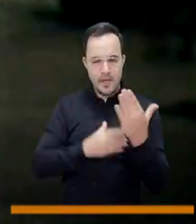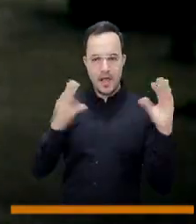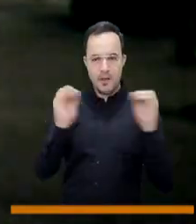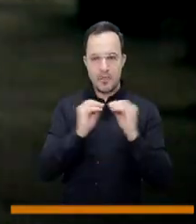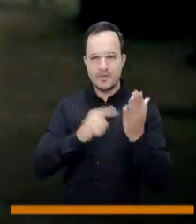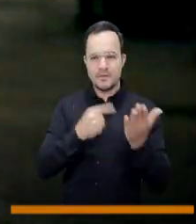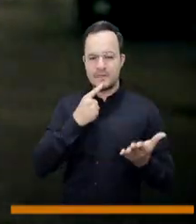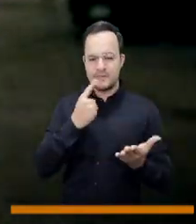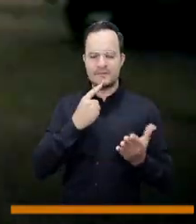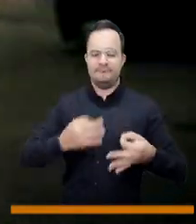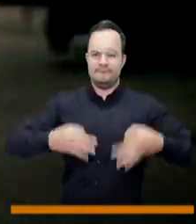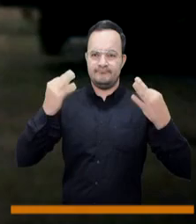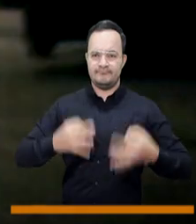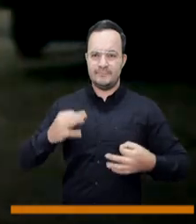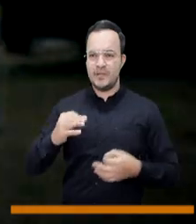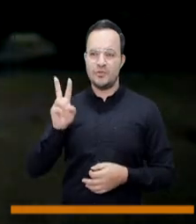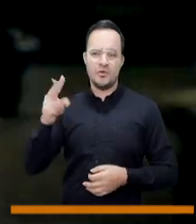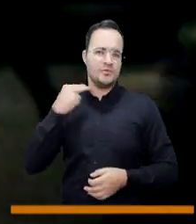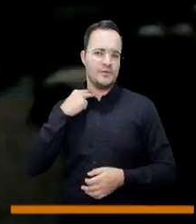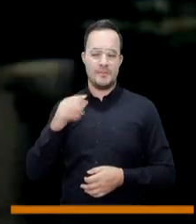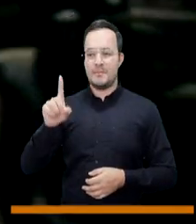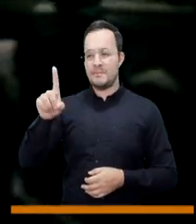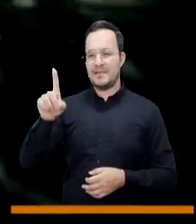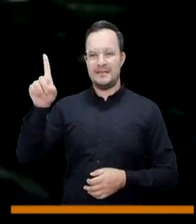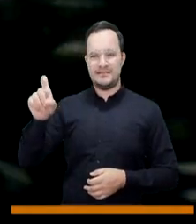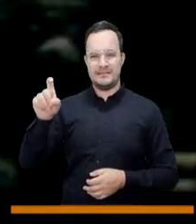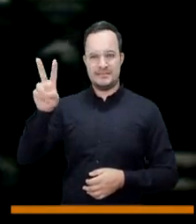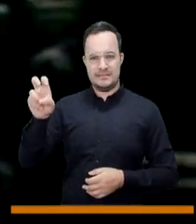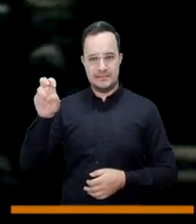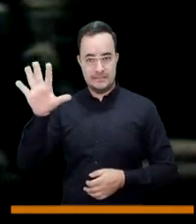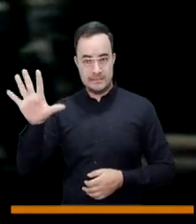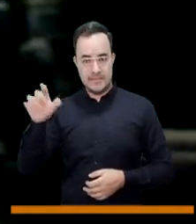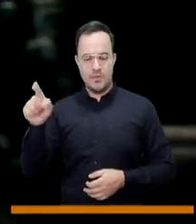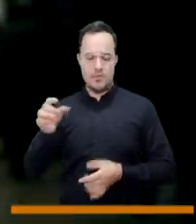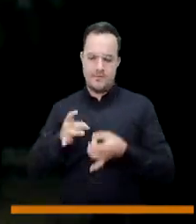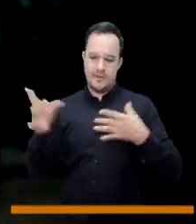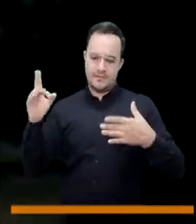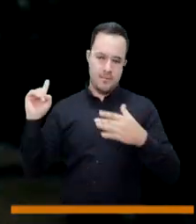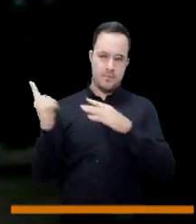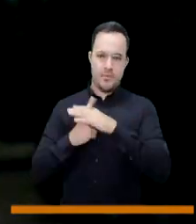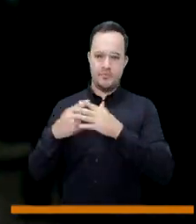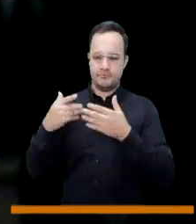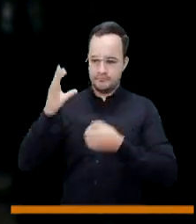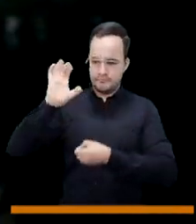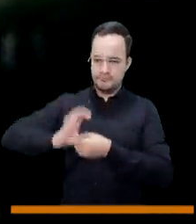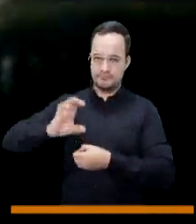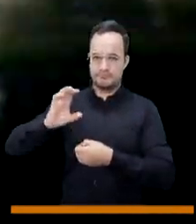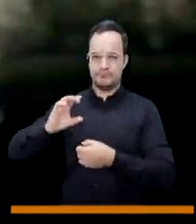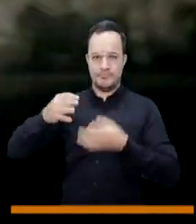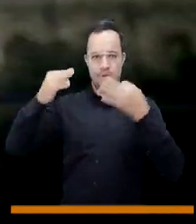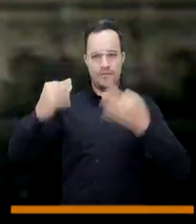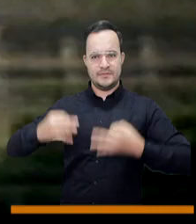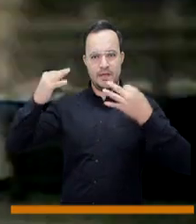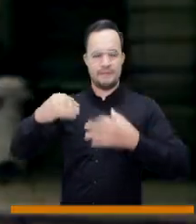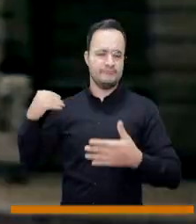declaró el 2 de noviembre de 1675 como la fecha de la fundación de la ciudad.